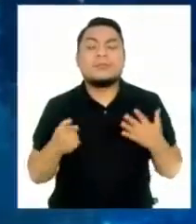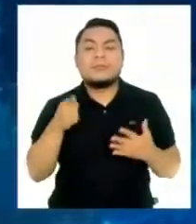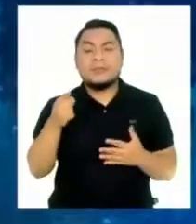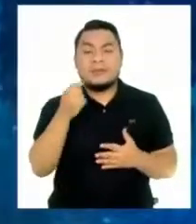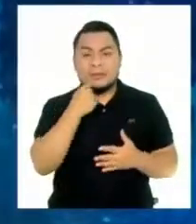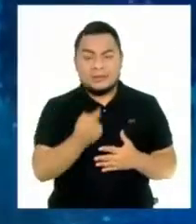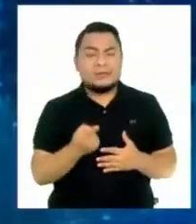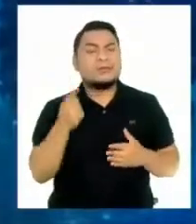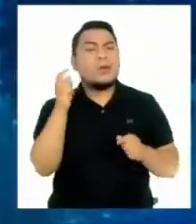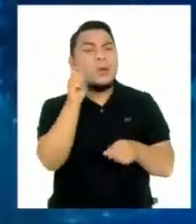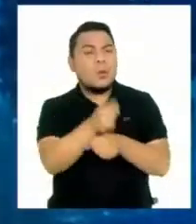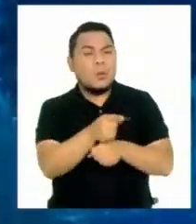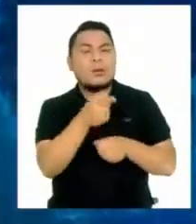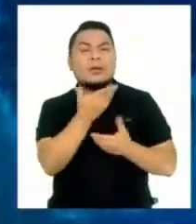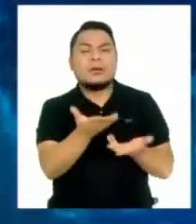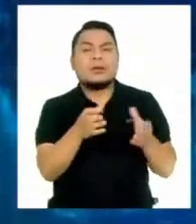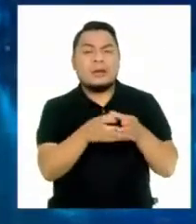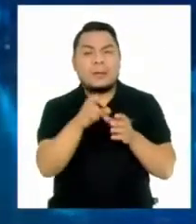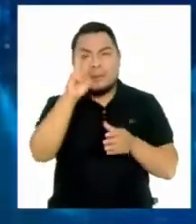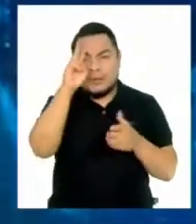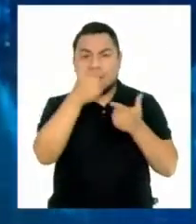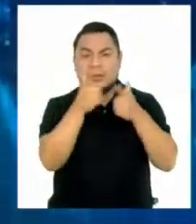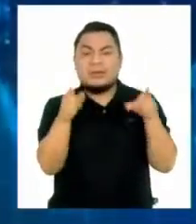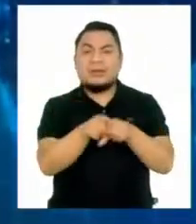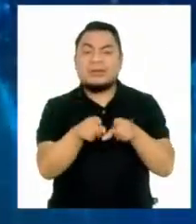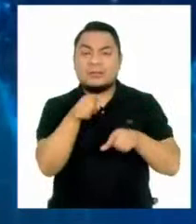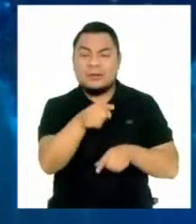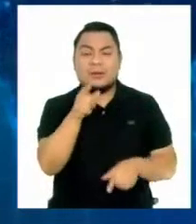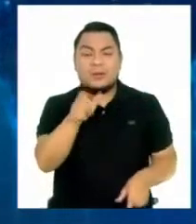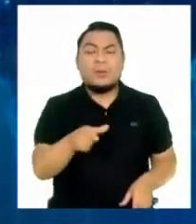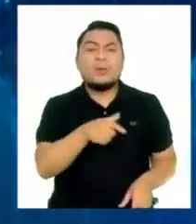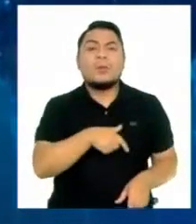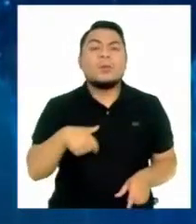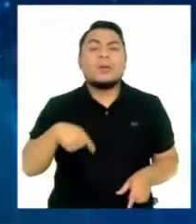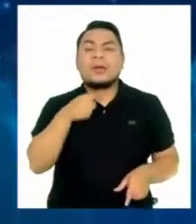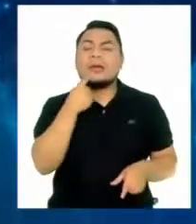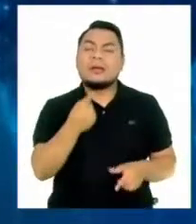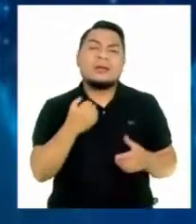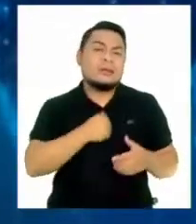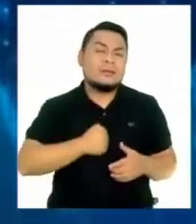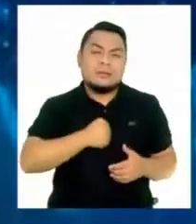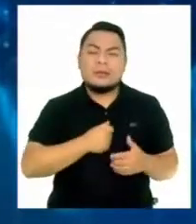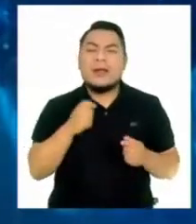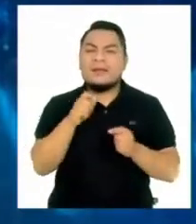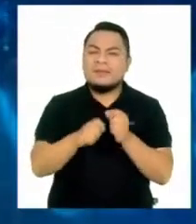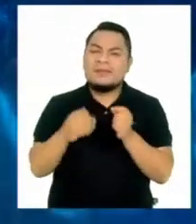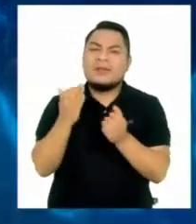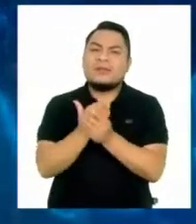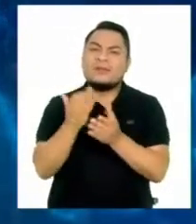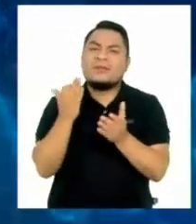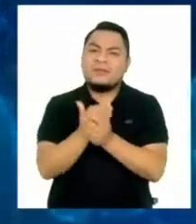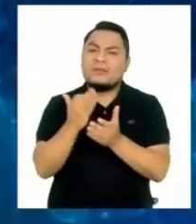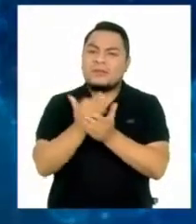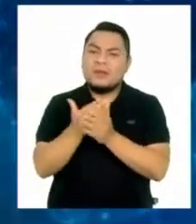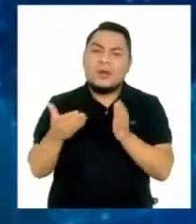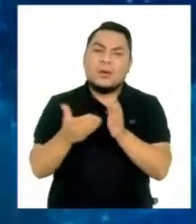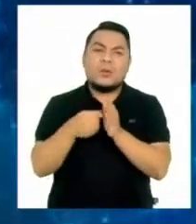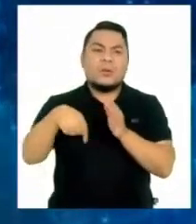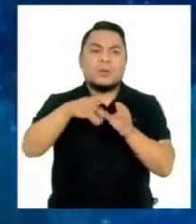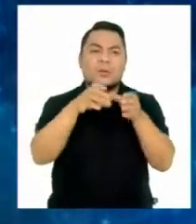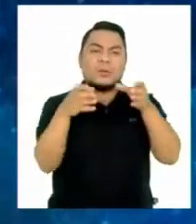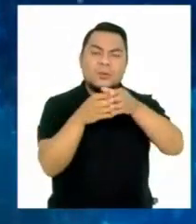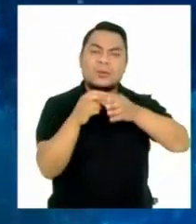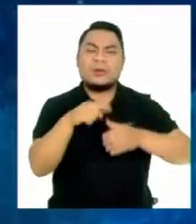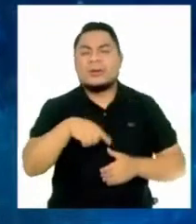denuncias de Cargamontón también llegan desde la bancada de Perú Libre. Voceros del partido de gobierno lamentaron que existe una persecución y hostigamiento contra el gabinete